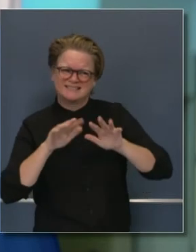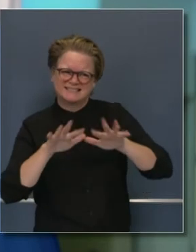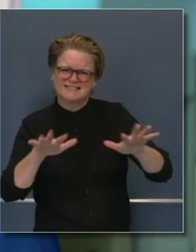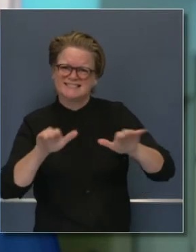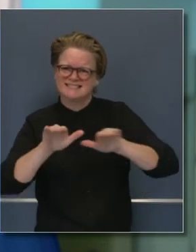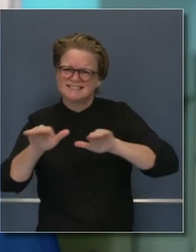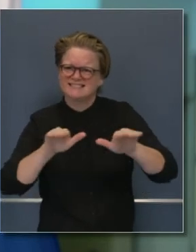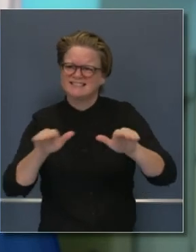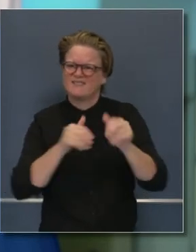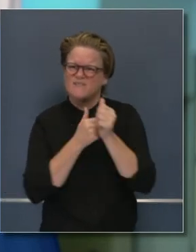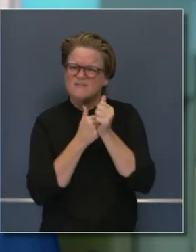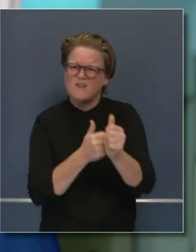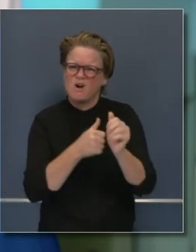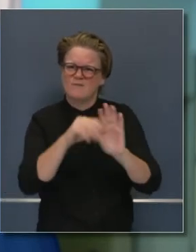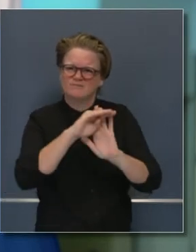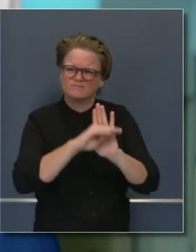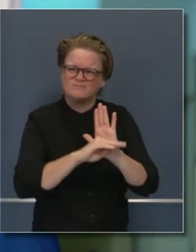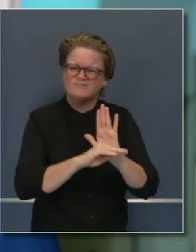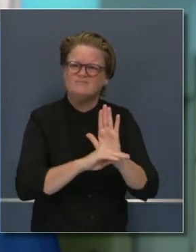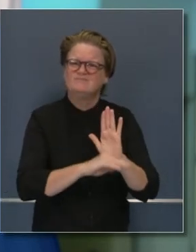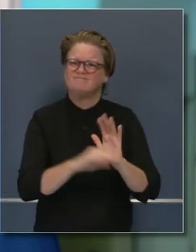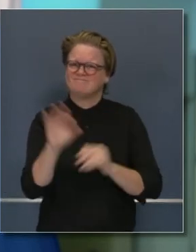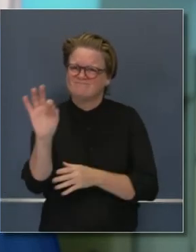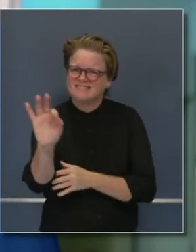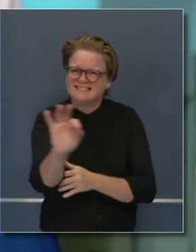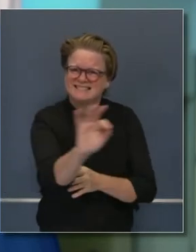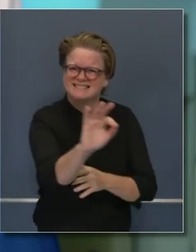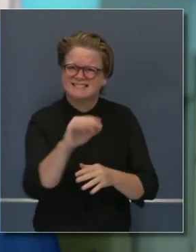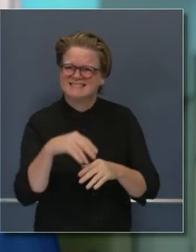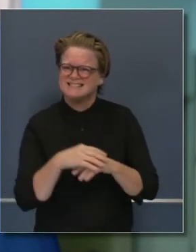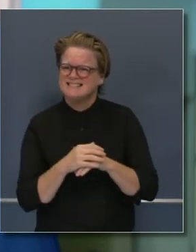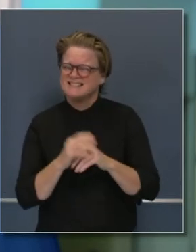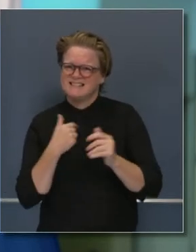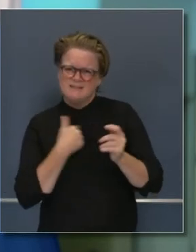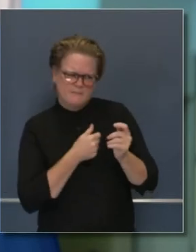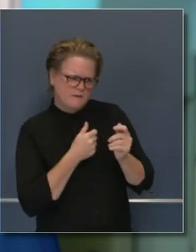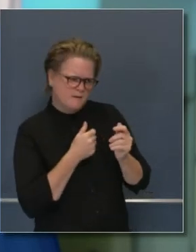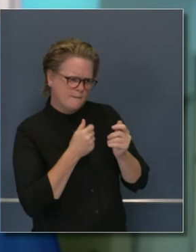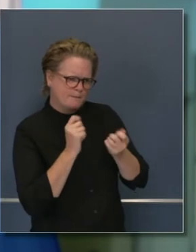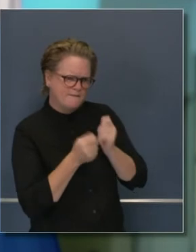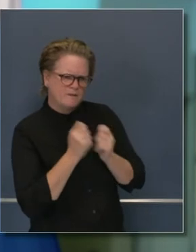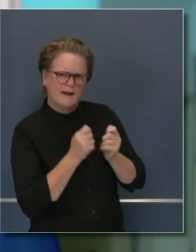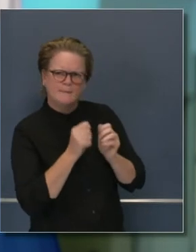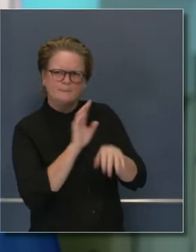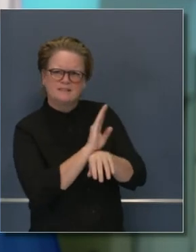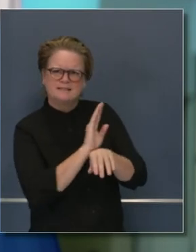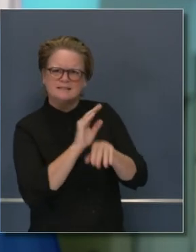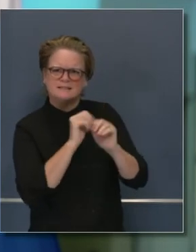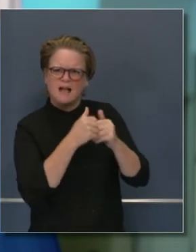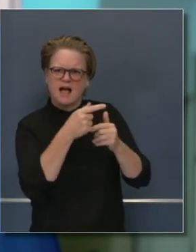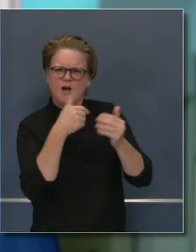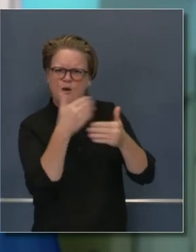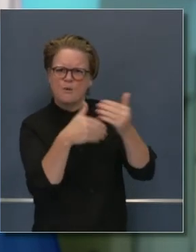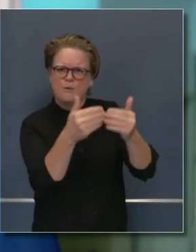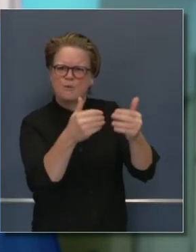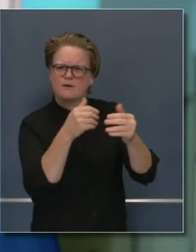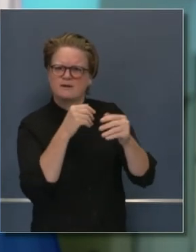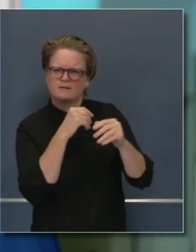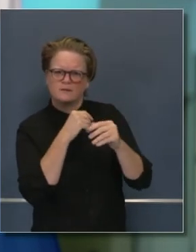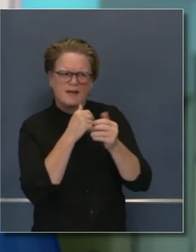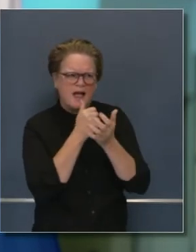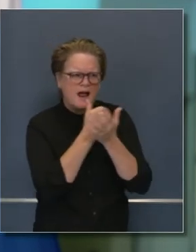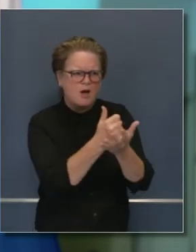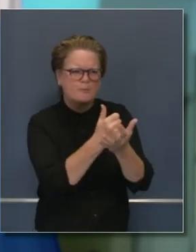pero con el mandato de mascarillas a través de modificaciones de actividades sectoriales, comerciales y publicidad,